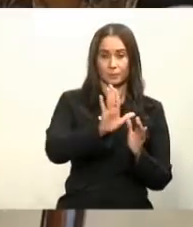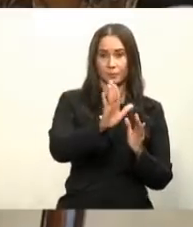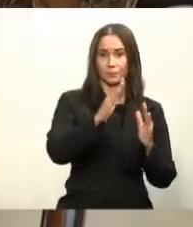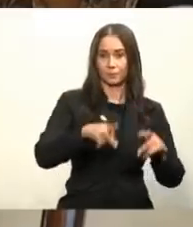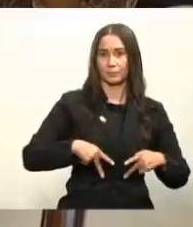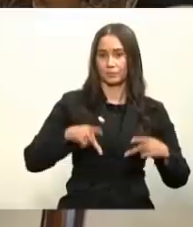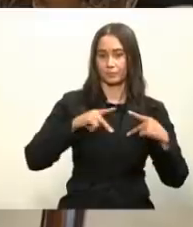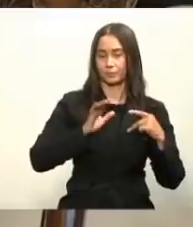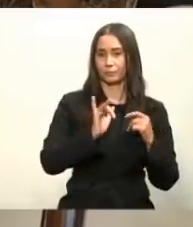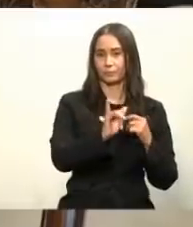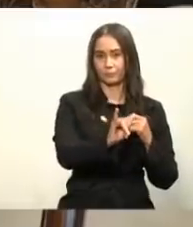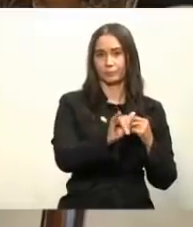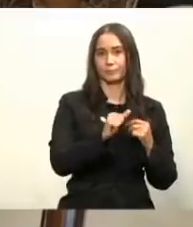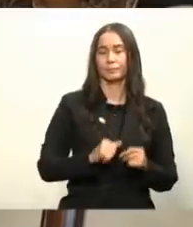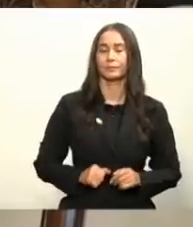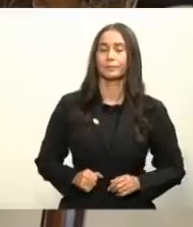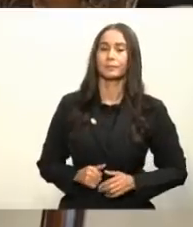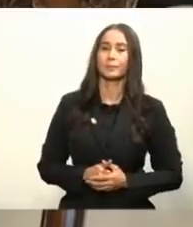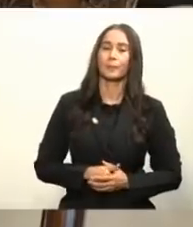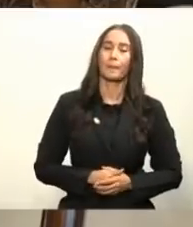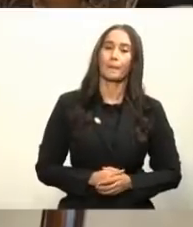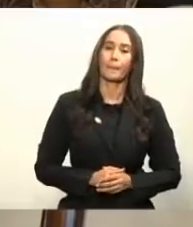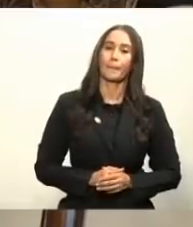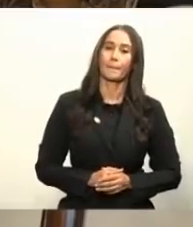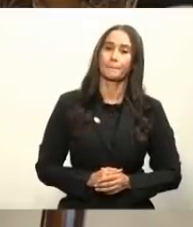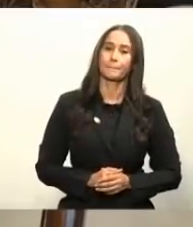donde en ese momento estén habitando